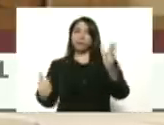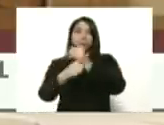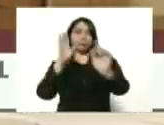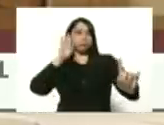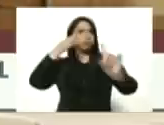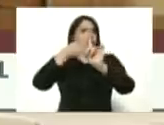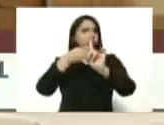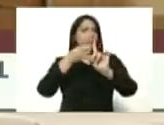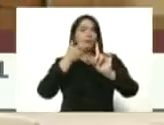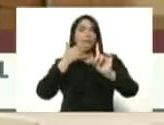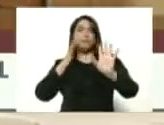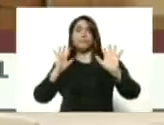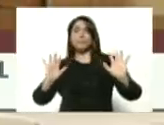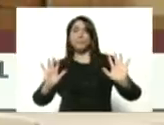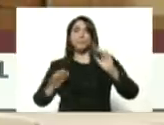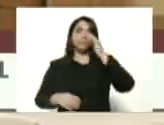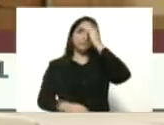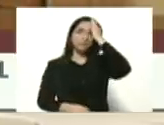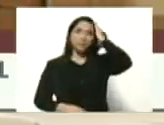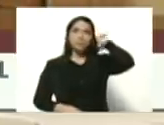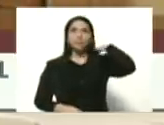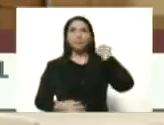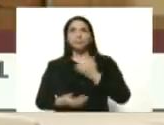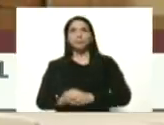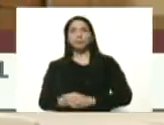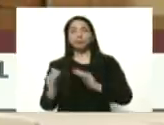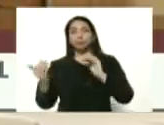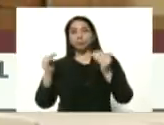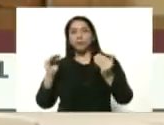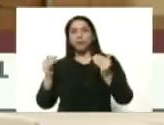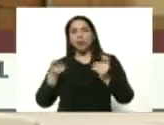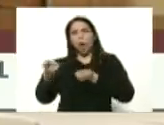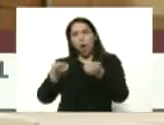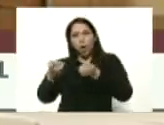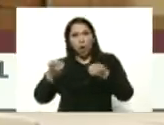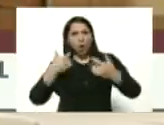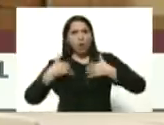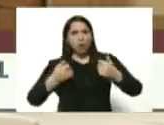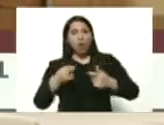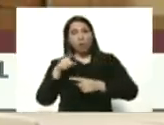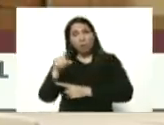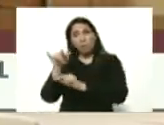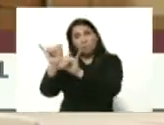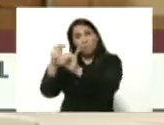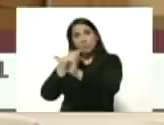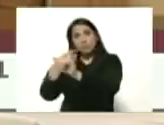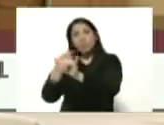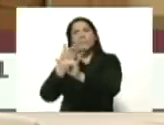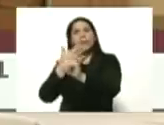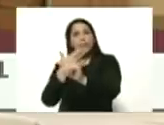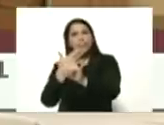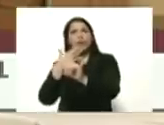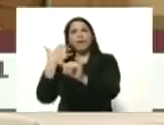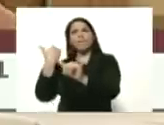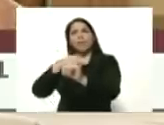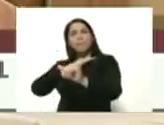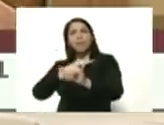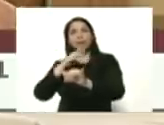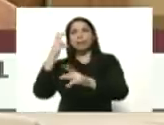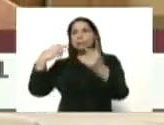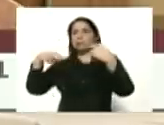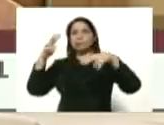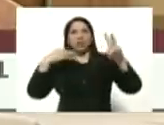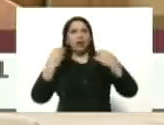marco del equilibrio epidemiológico lo que usted está diciendo el virus anda por allí lo hemos